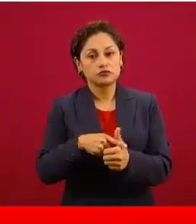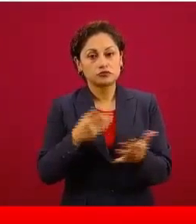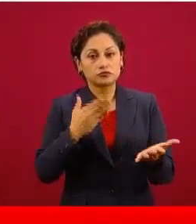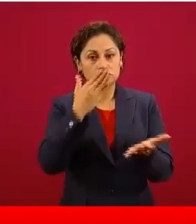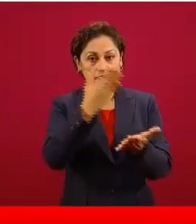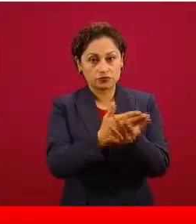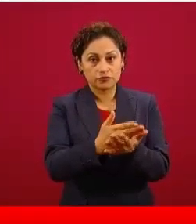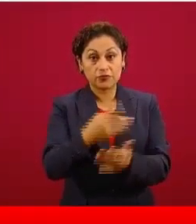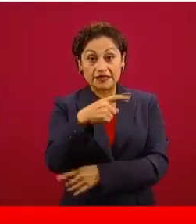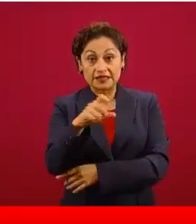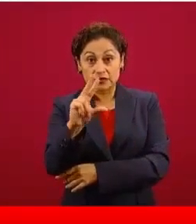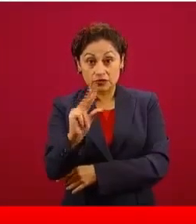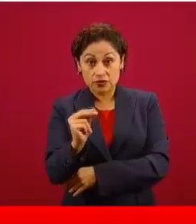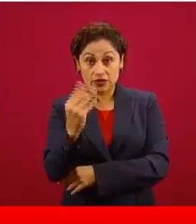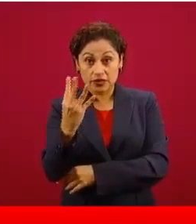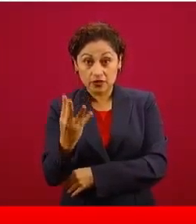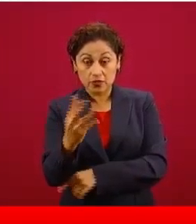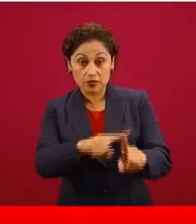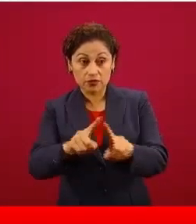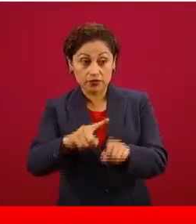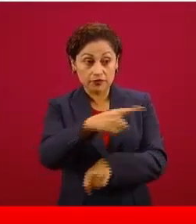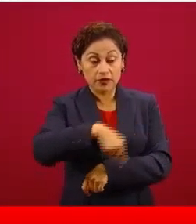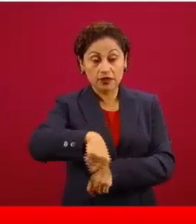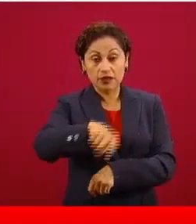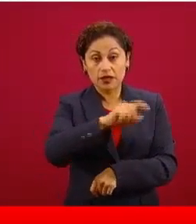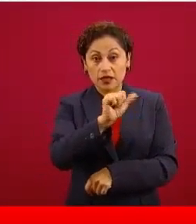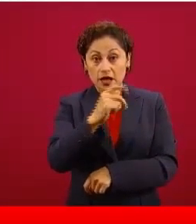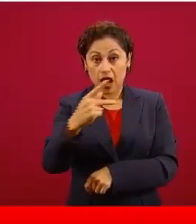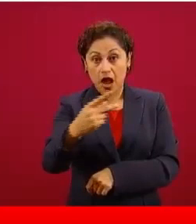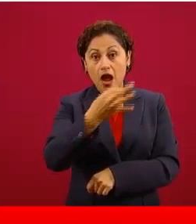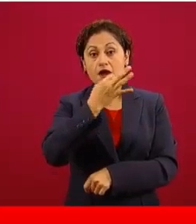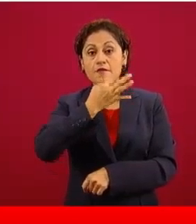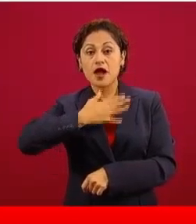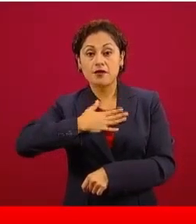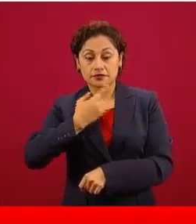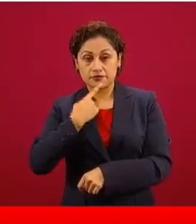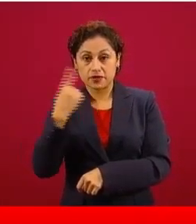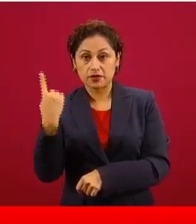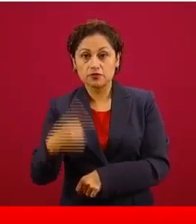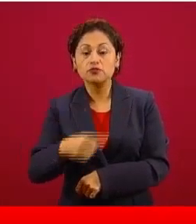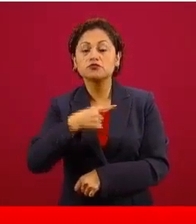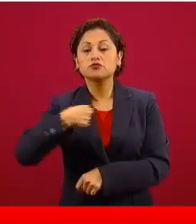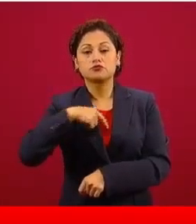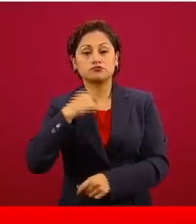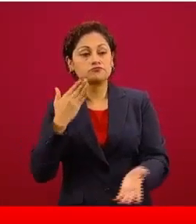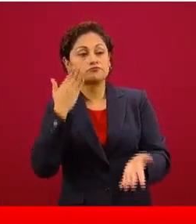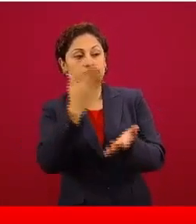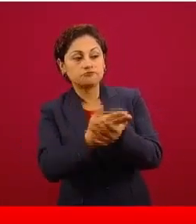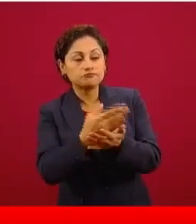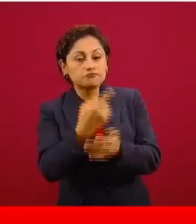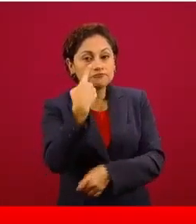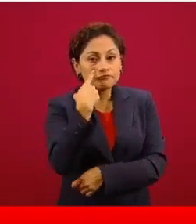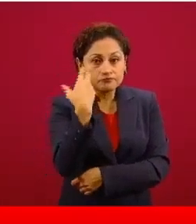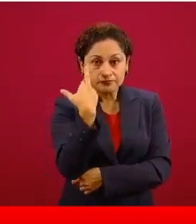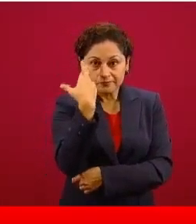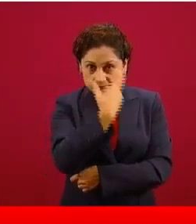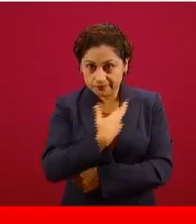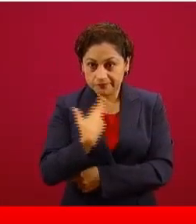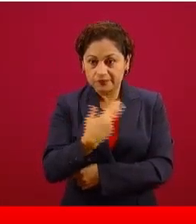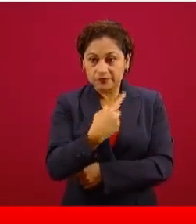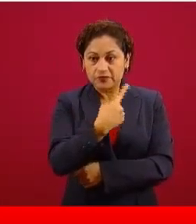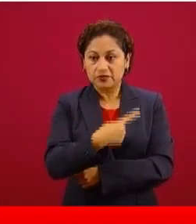denuncias presentadas en esta semana a través de la app, a través de 171 verificaciones o